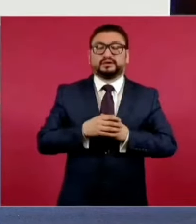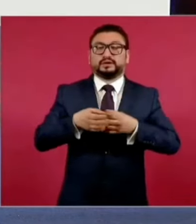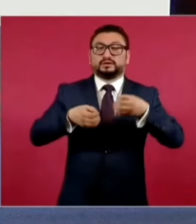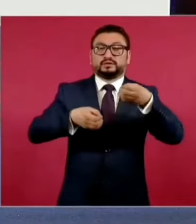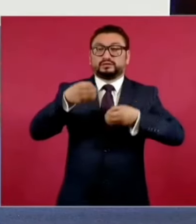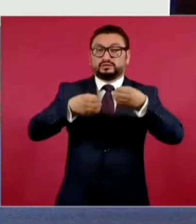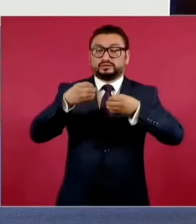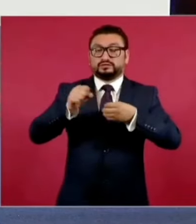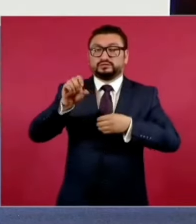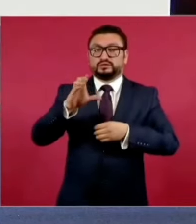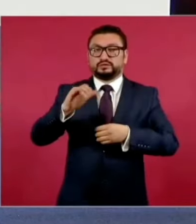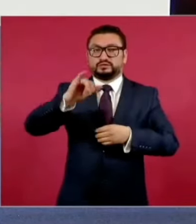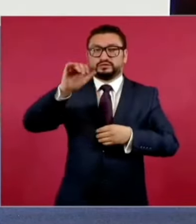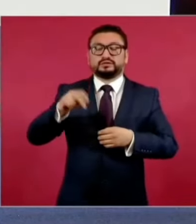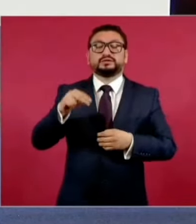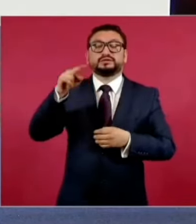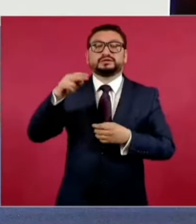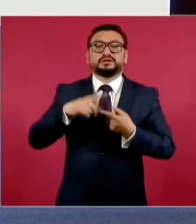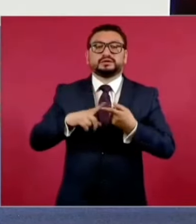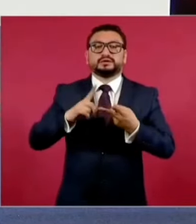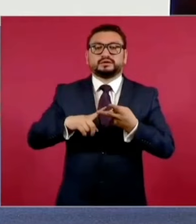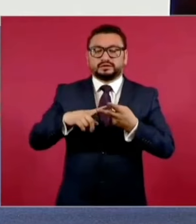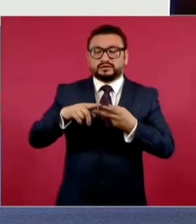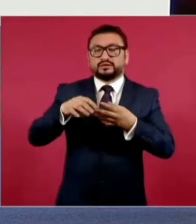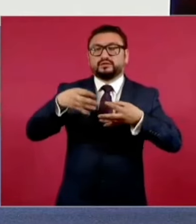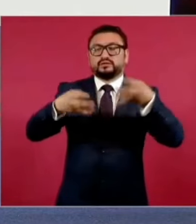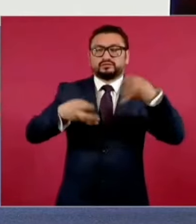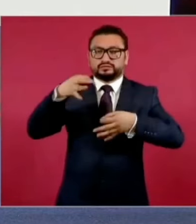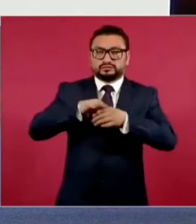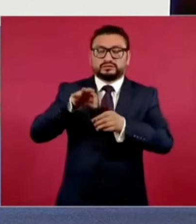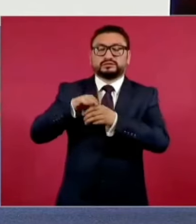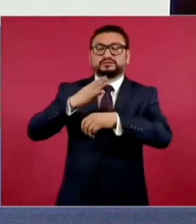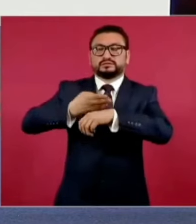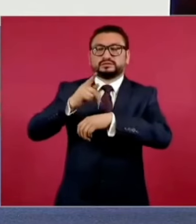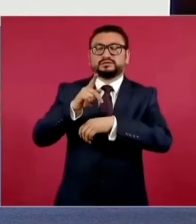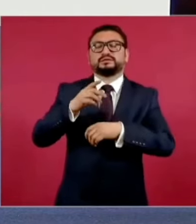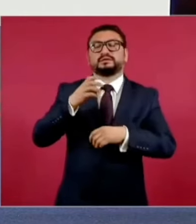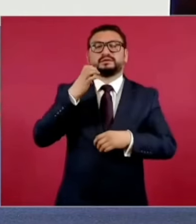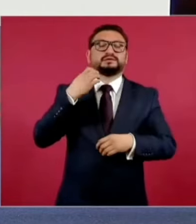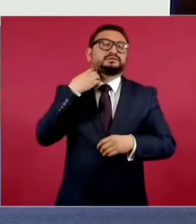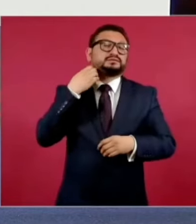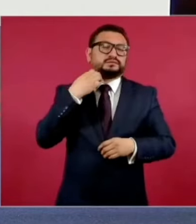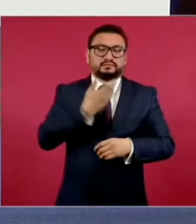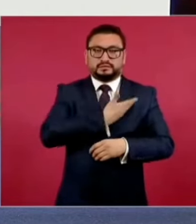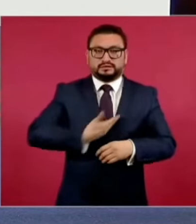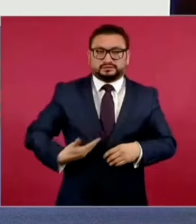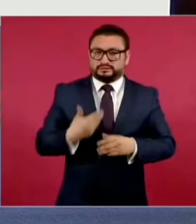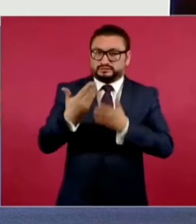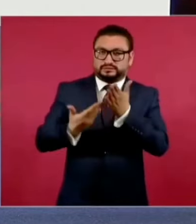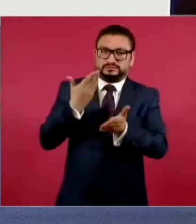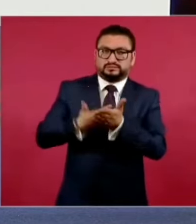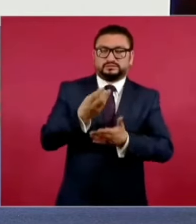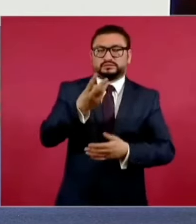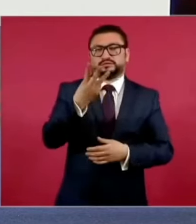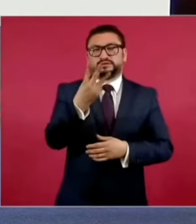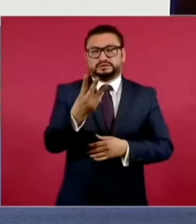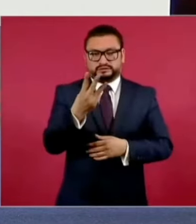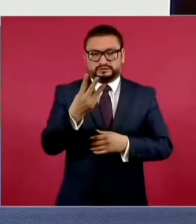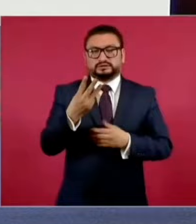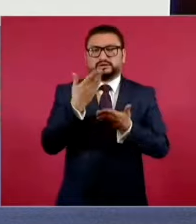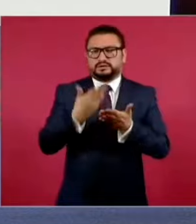la Suprema Corte, magistrados del Tribunal de Disciplina, el Ejecutivo Federal es quien propone la terna, como sucede